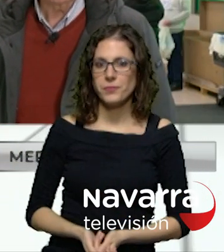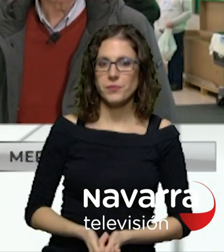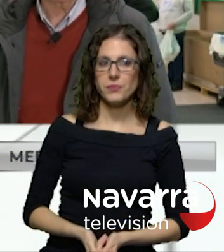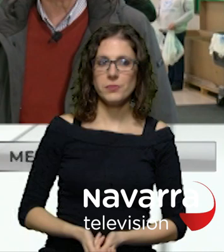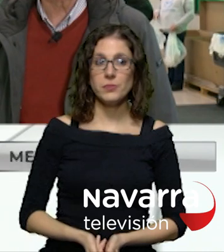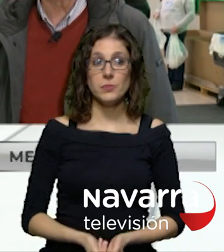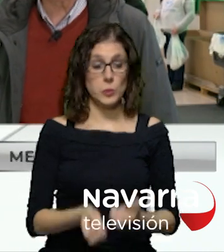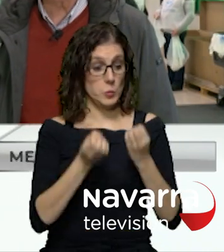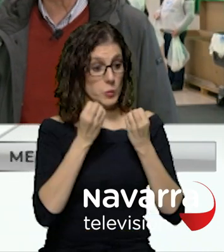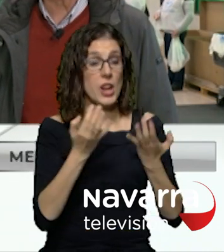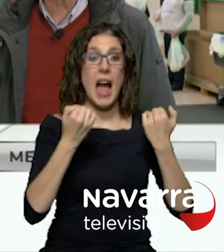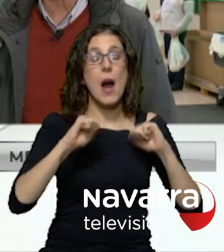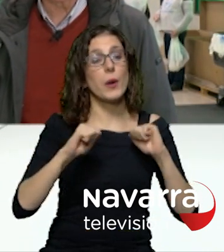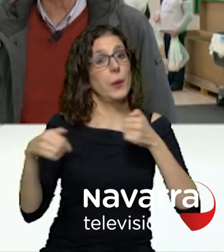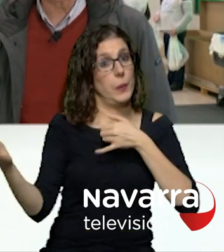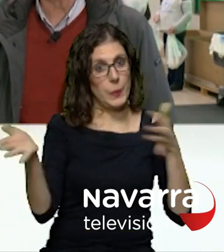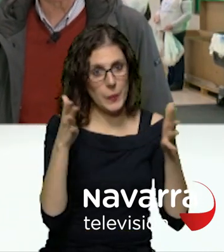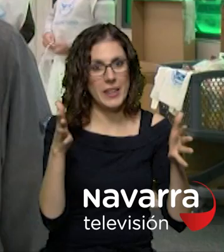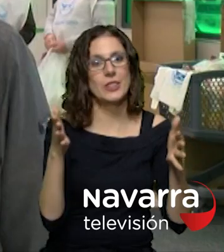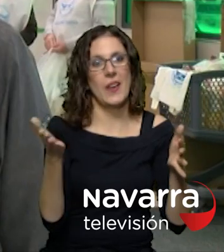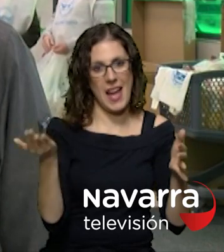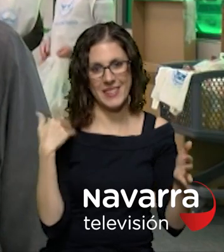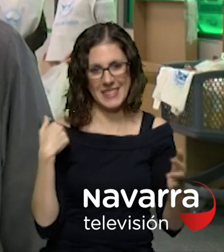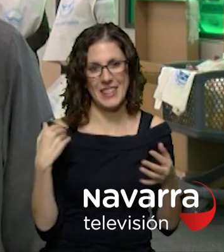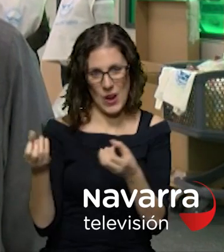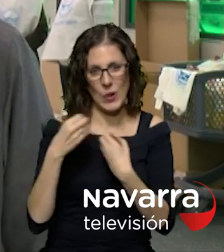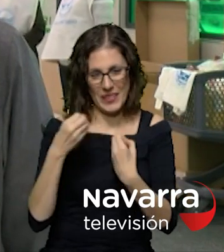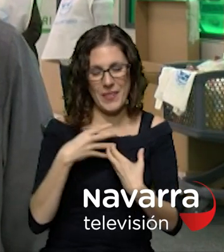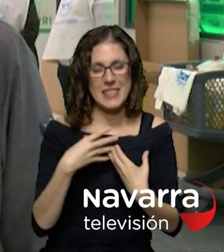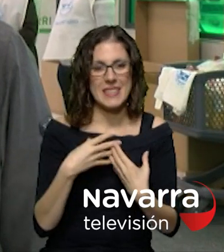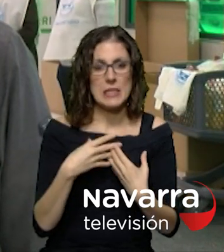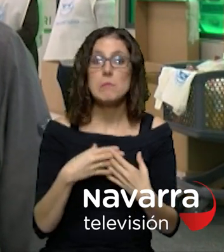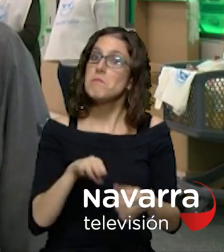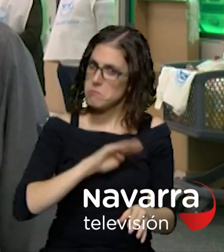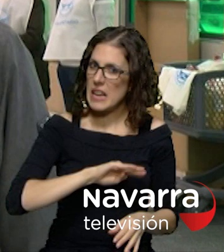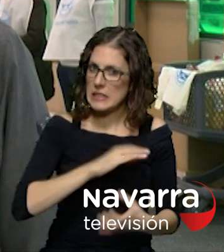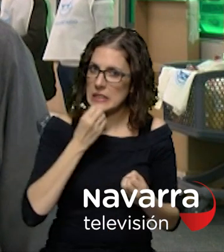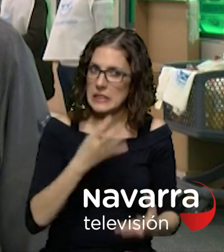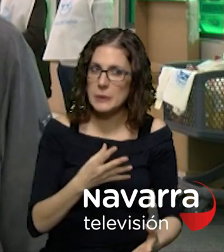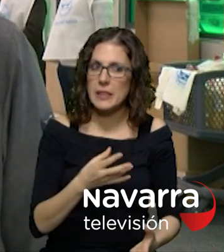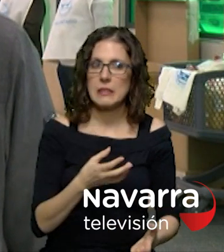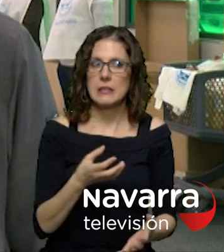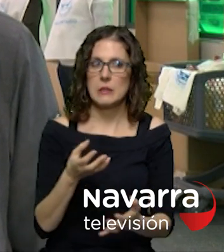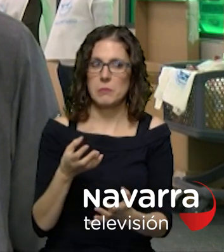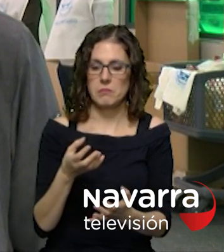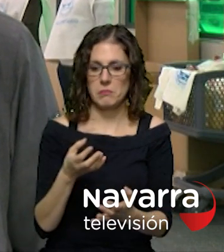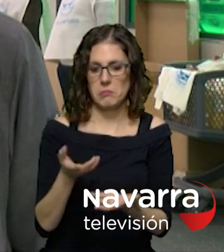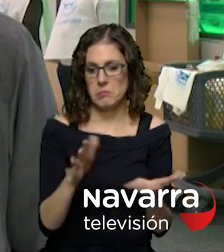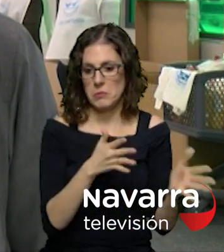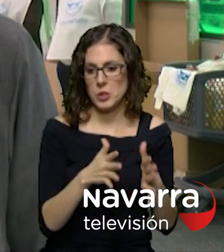bueno pues a pesar del viento que estabas comentando en informativo realmente va bastante bien de los centros que teníamos previstos